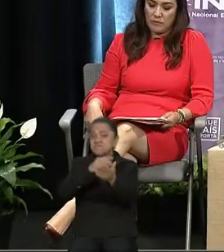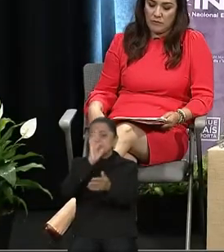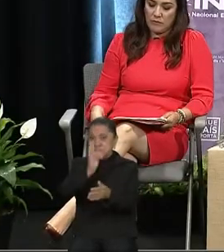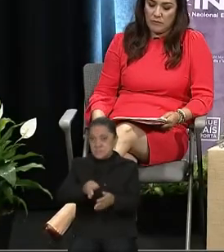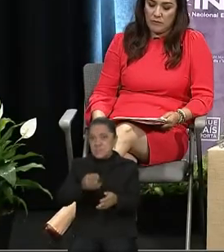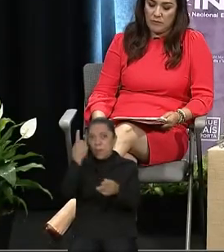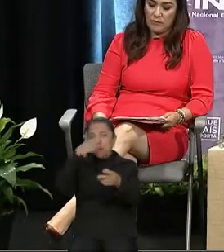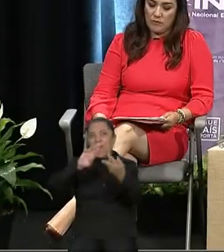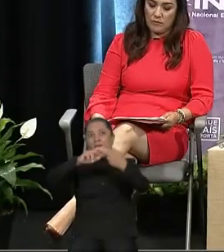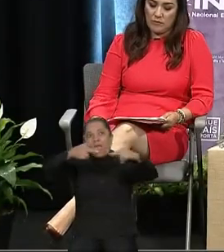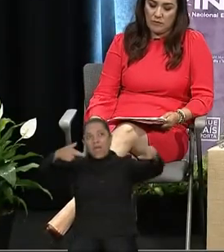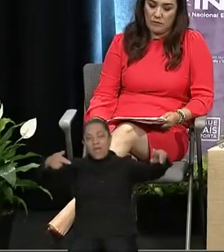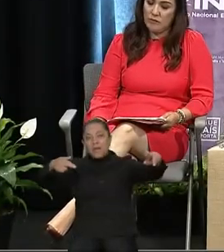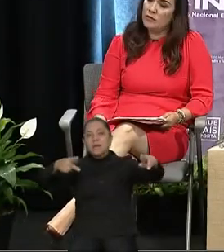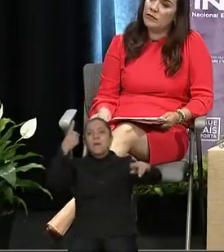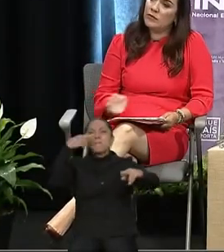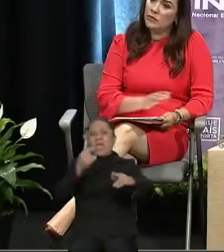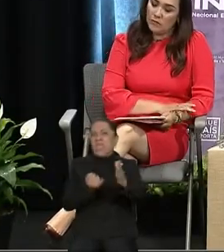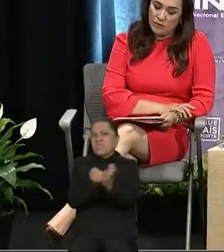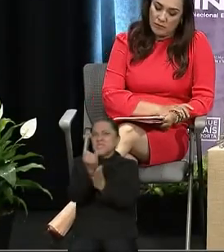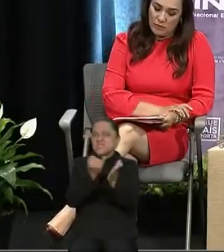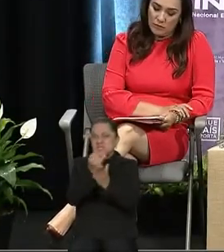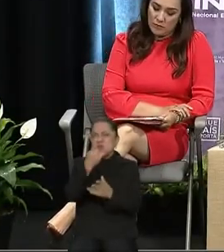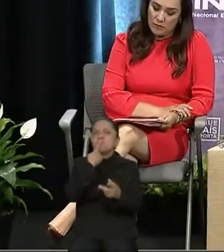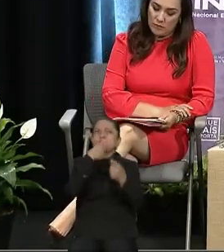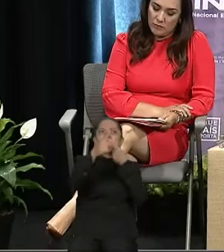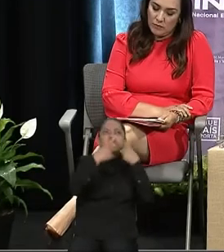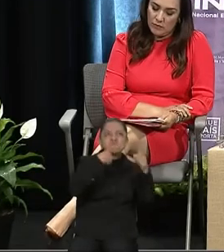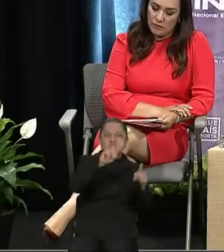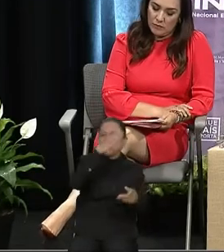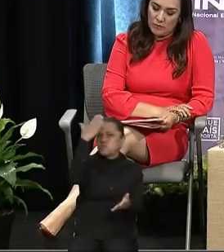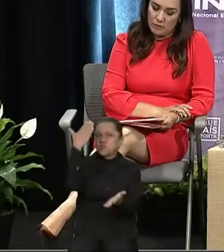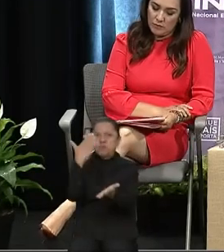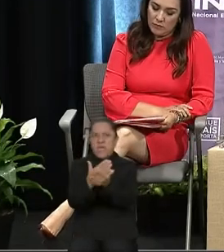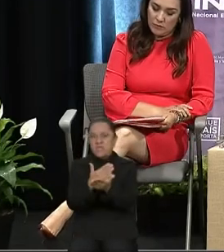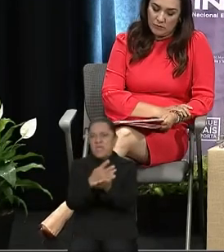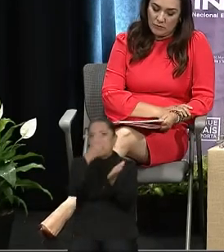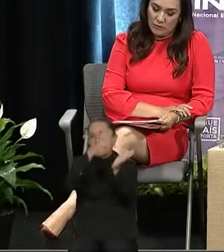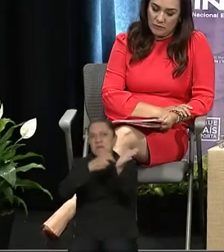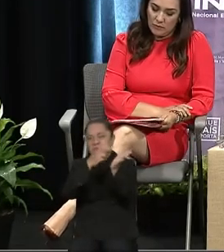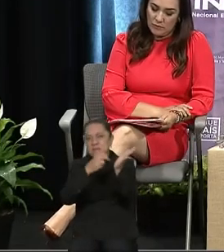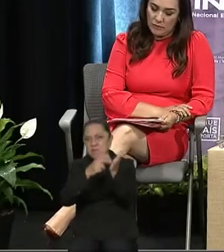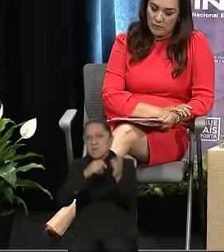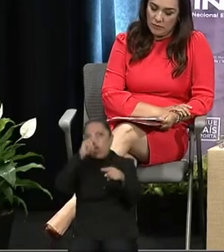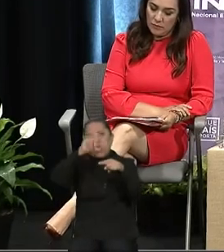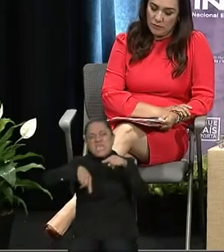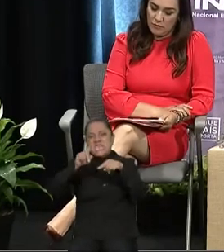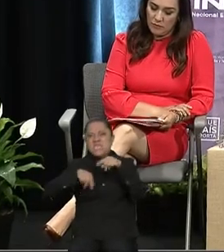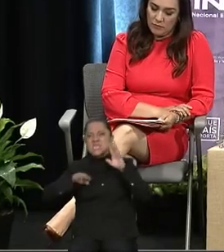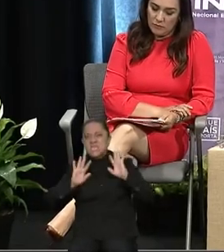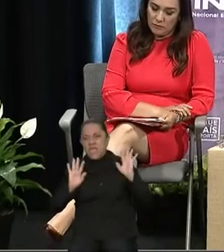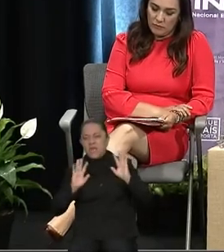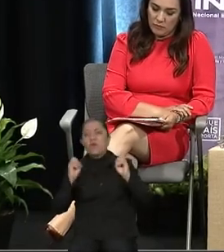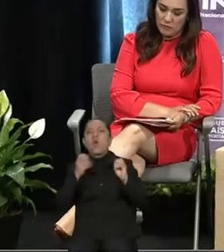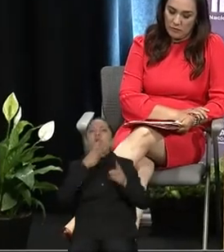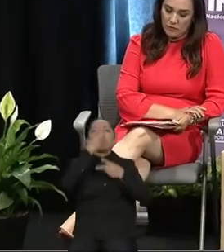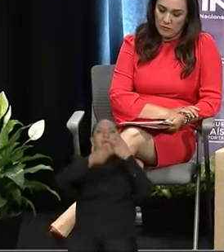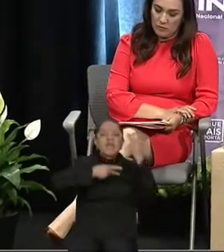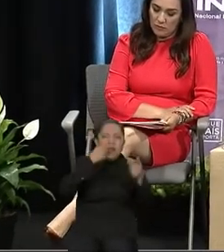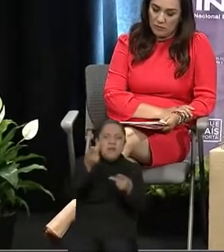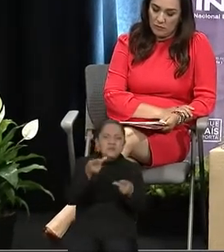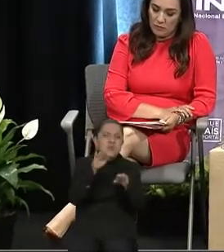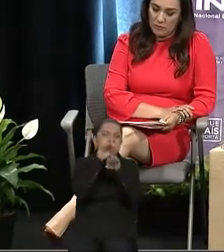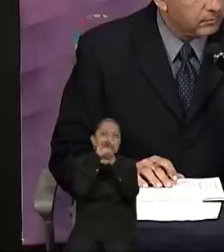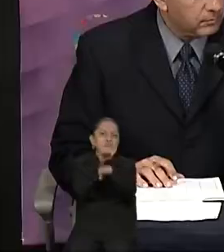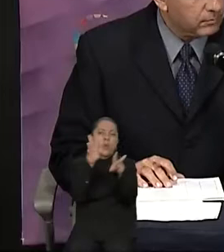denunciar, suspender, modificar, enmendar, retirar reservas y formular declaraciones interpretativas sobre los mismos.